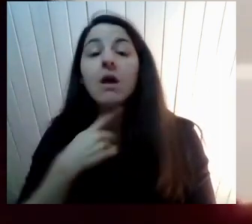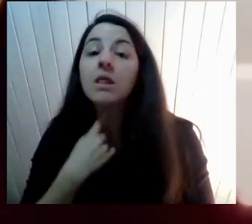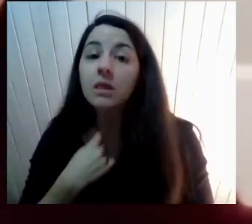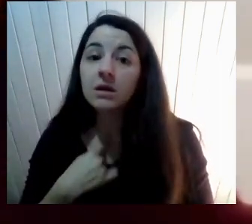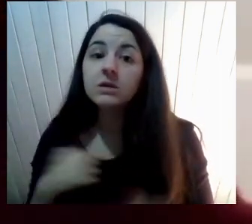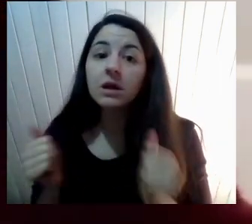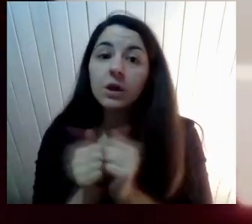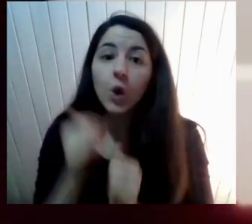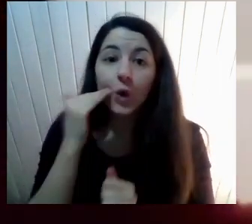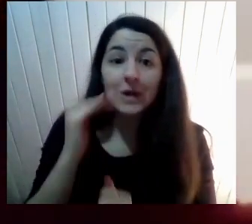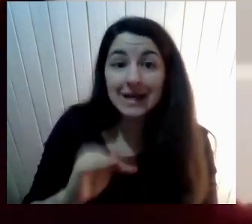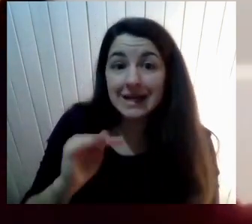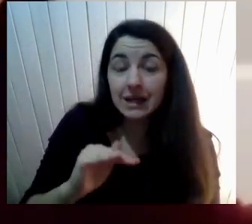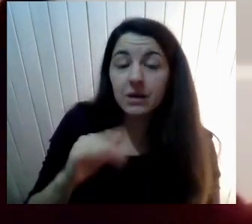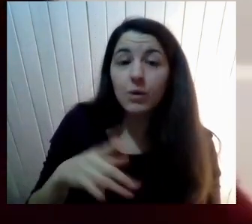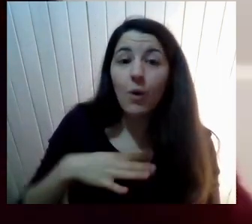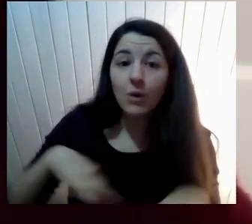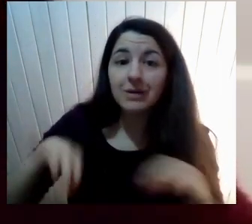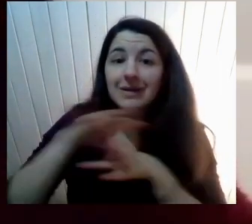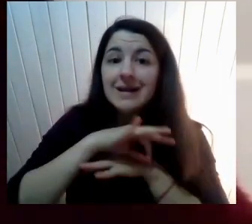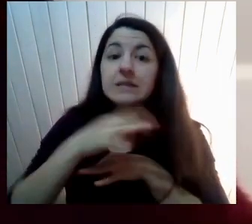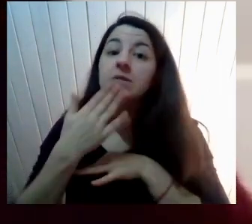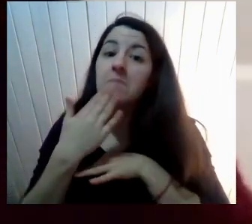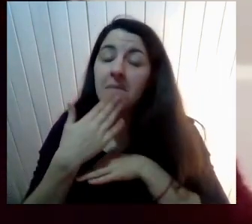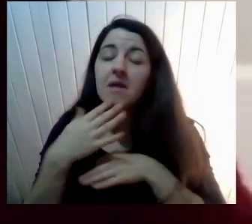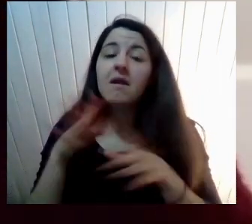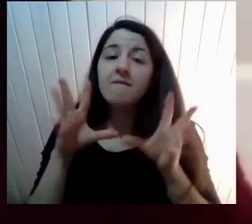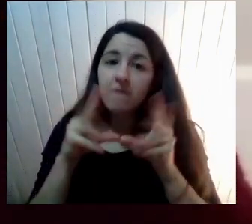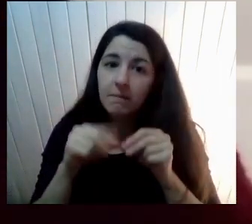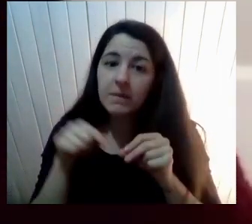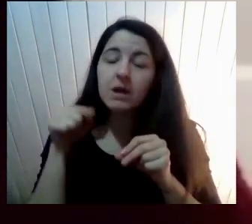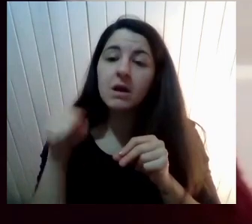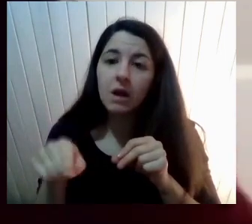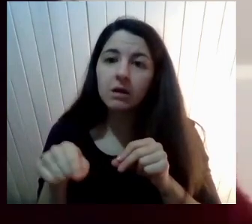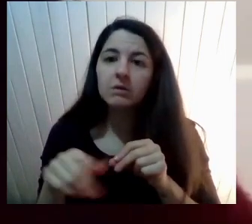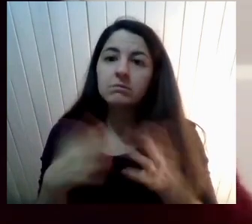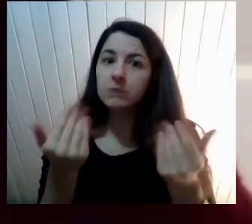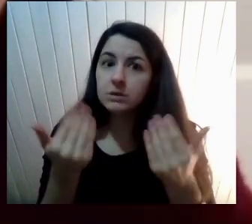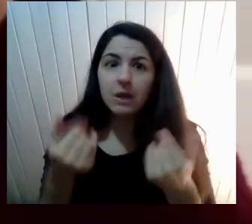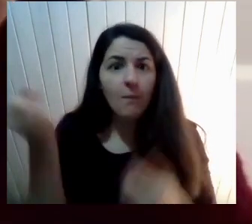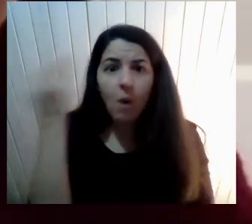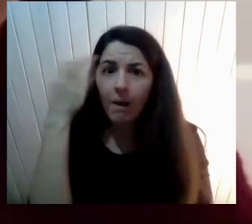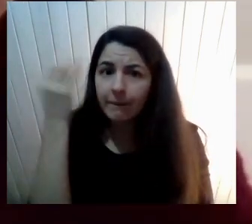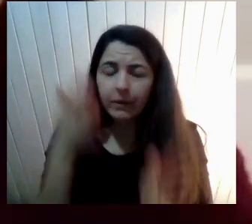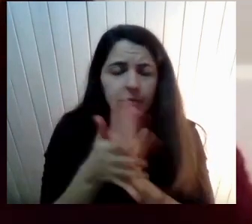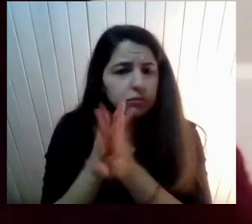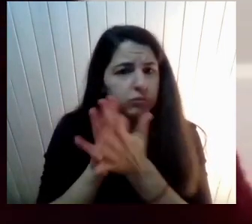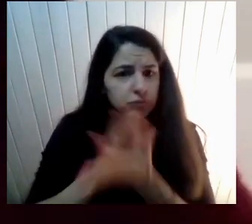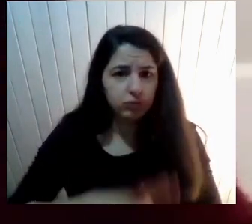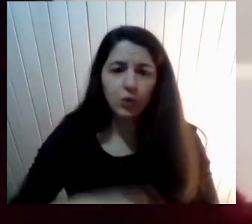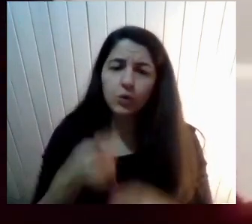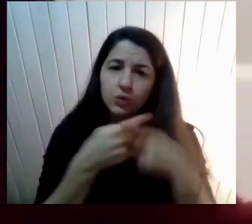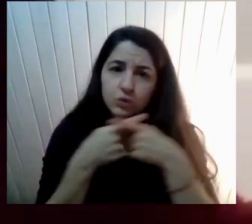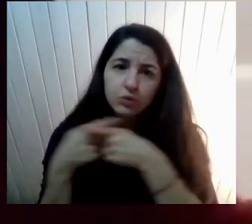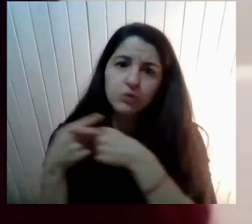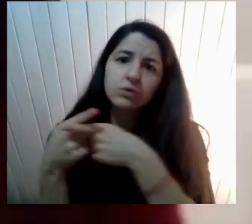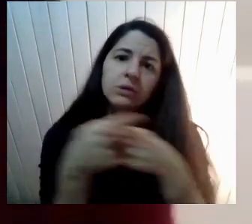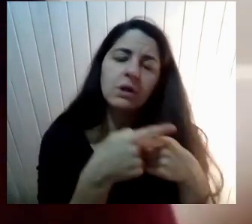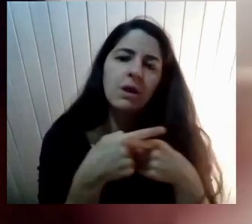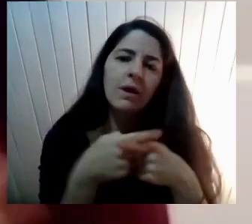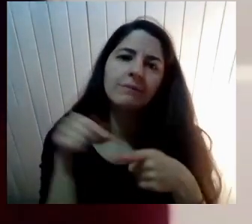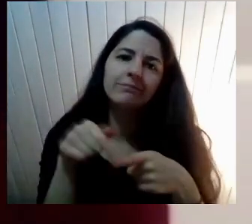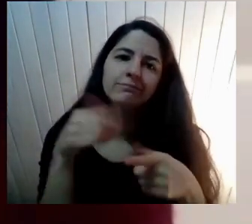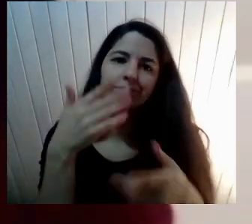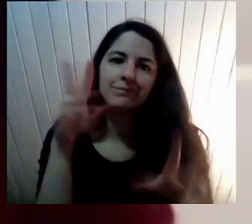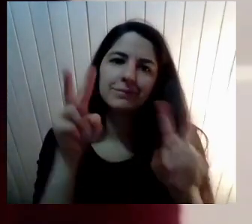Niños Niñas Y también Con las familias Porque insisto Tenemos que educarnos Todos finalmente Como sociedad Como Frente a esto Así que era una